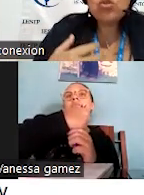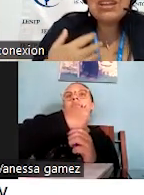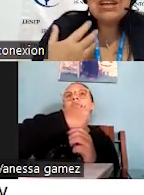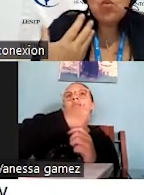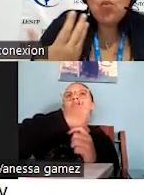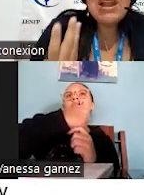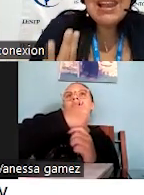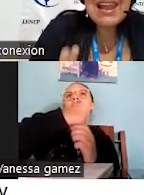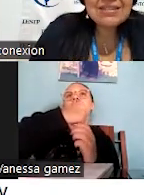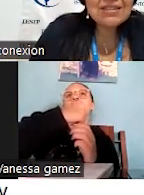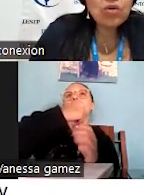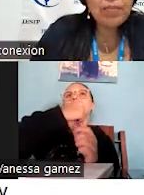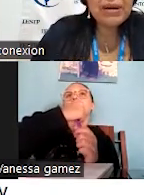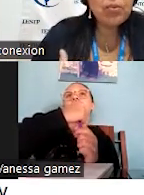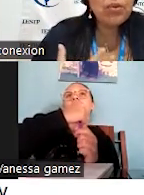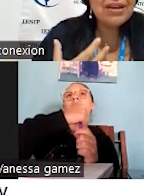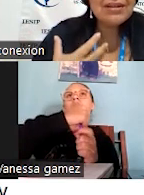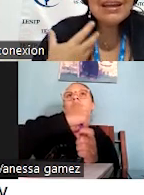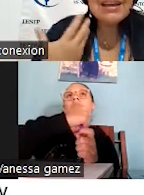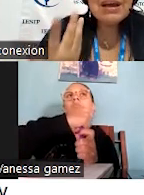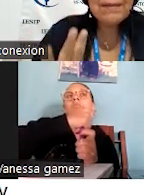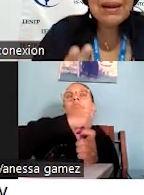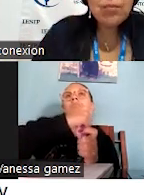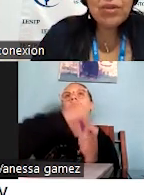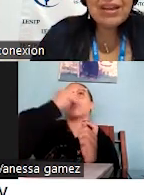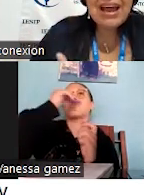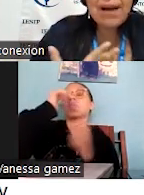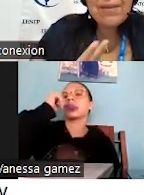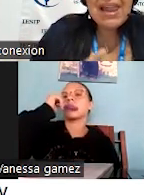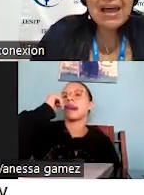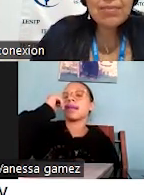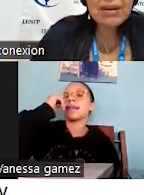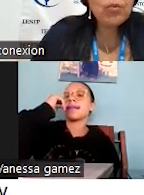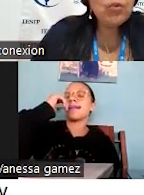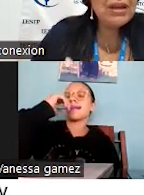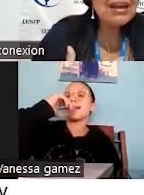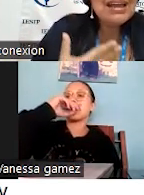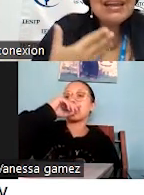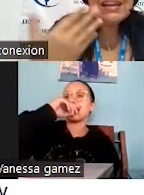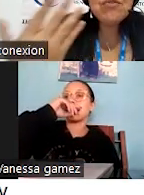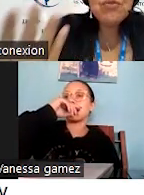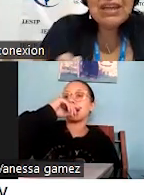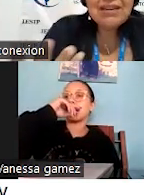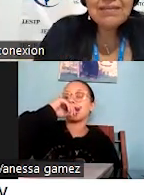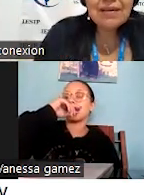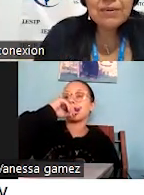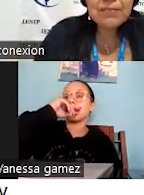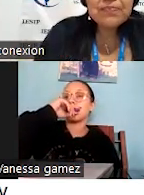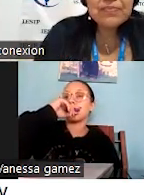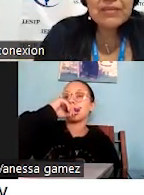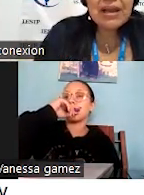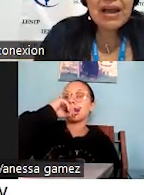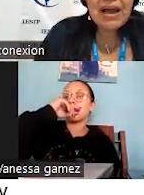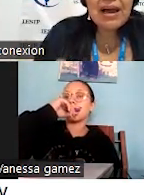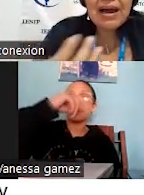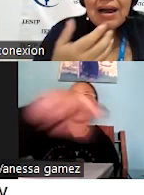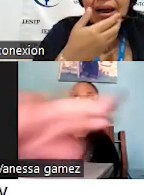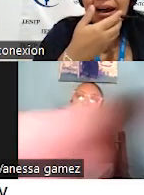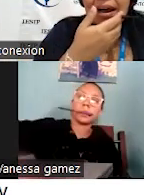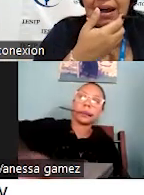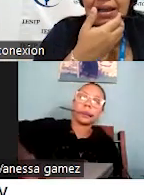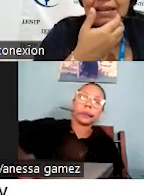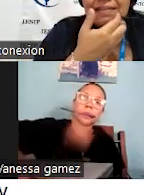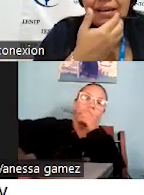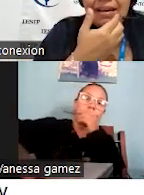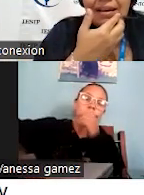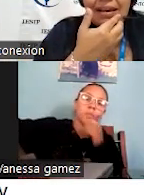turístico, tener un buen léxico para poder hablar, para poder referirse a